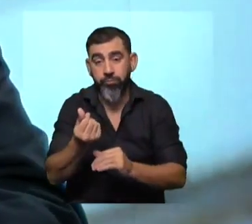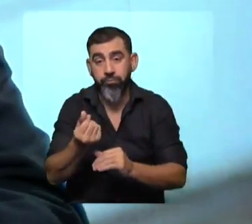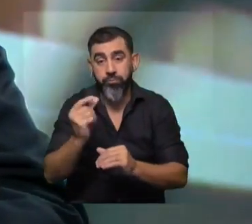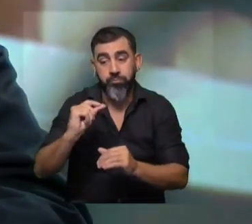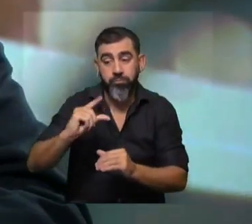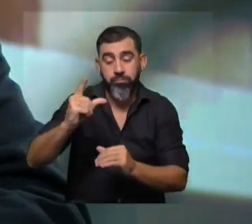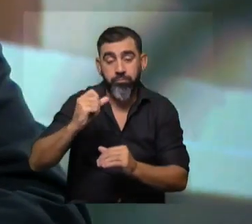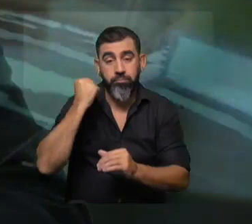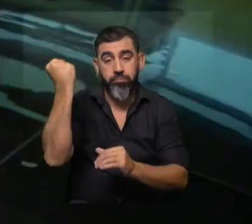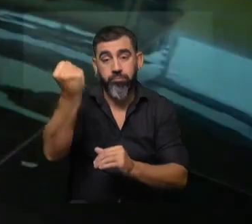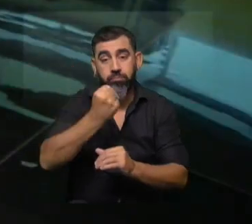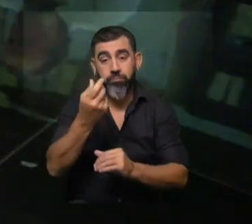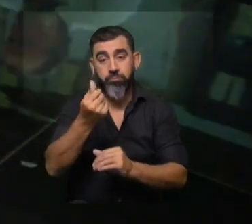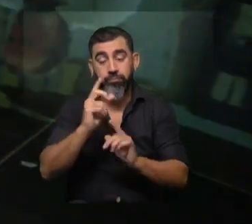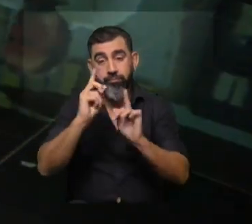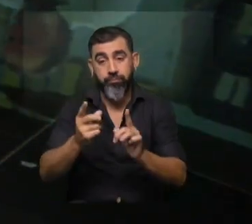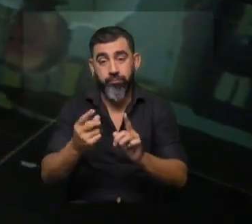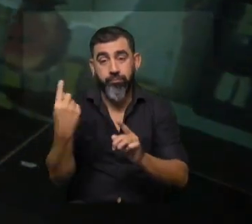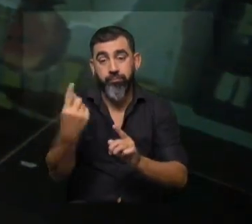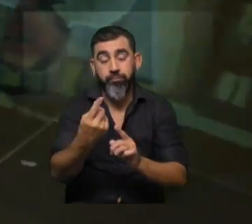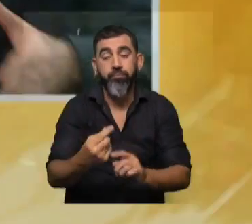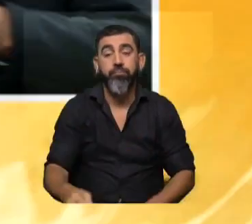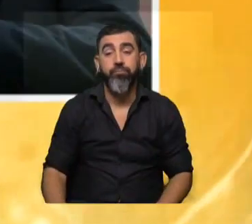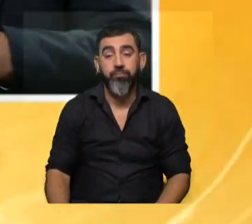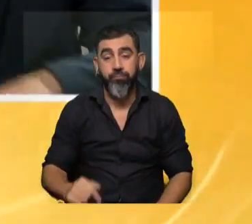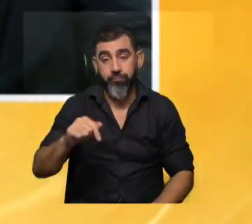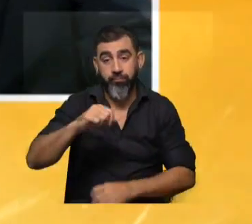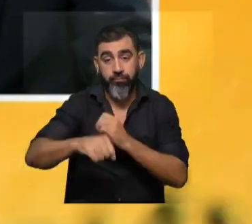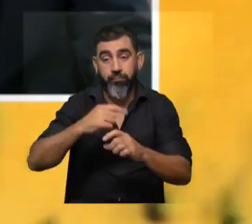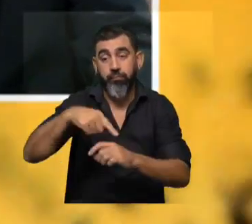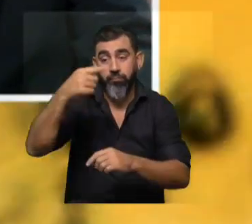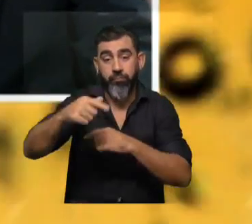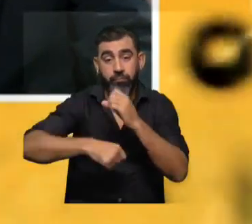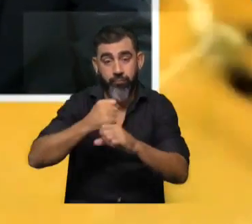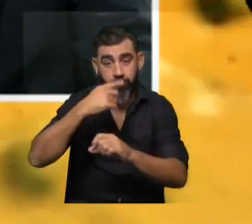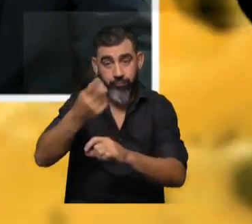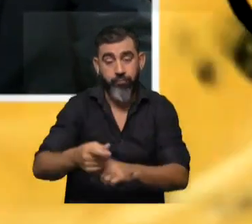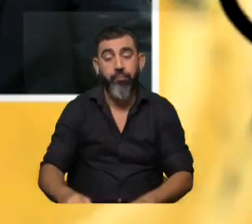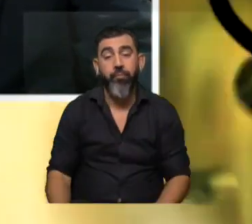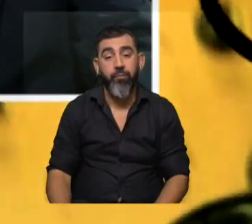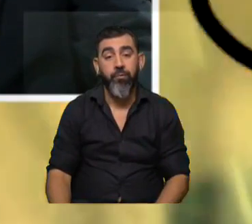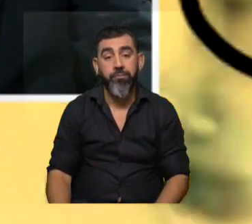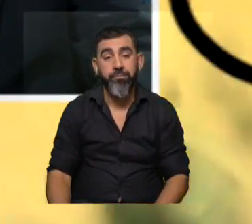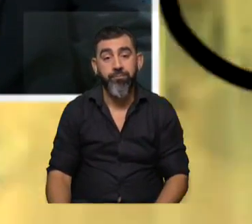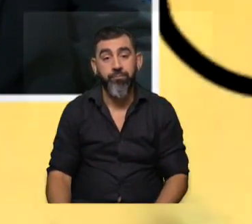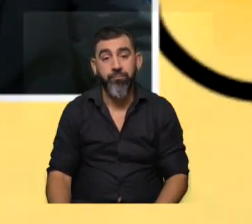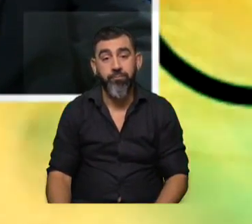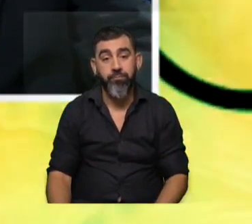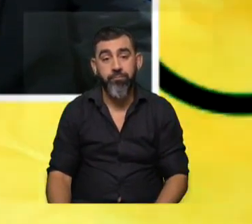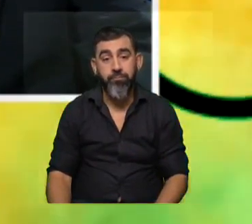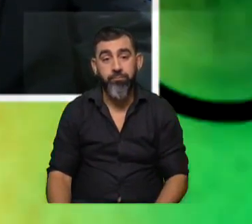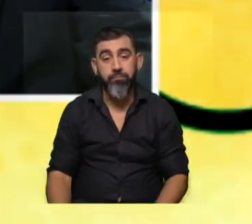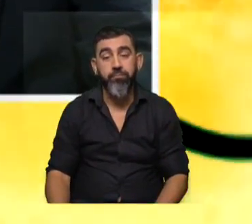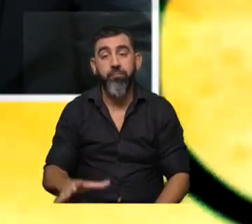aumento mucho más acentuado este año y el próximo. Y esto se traduce en eso, en un